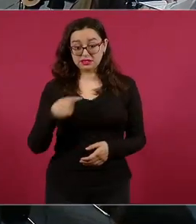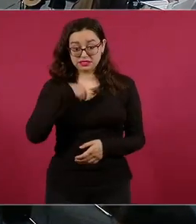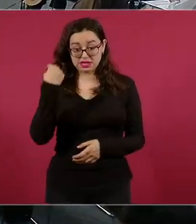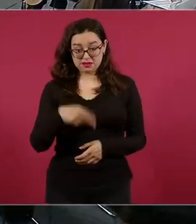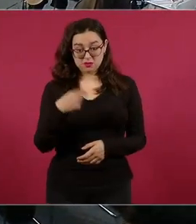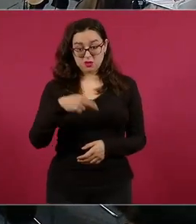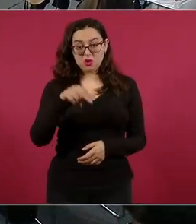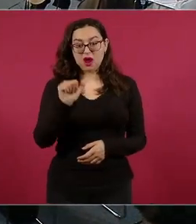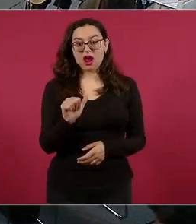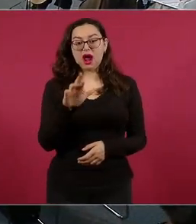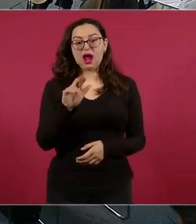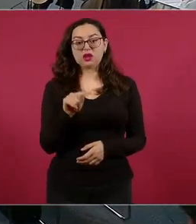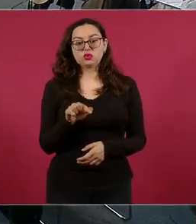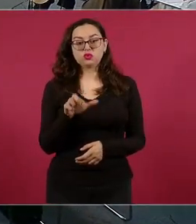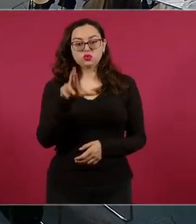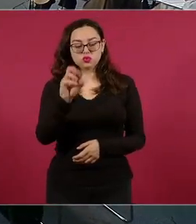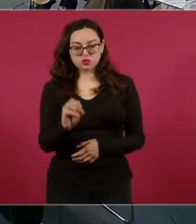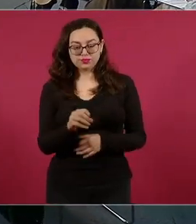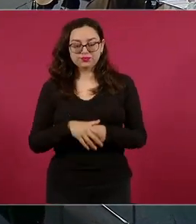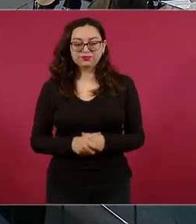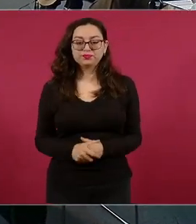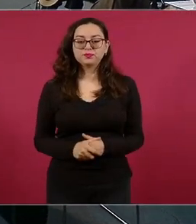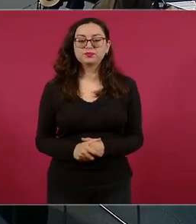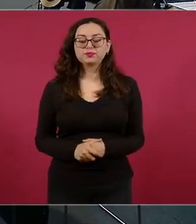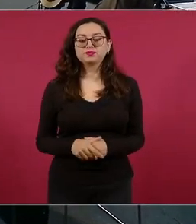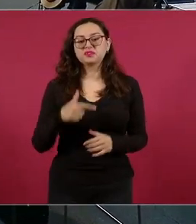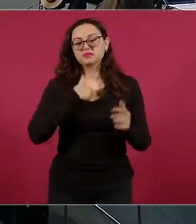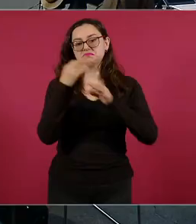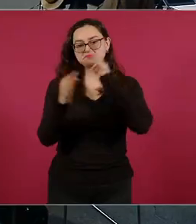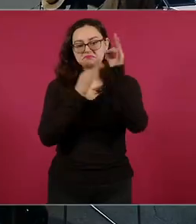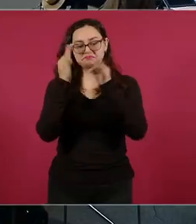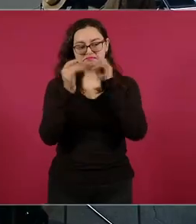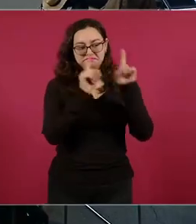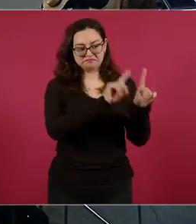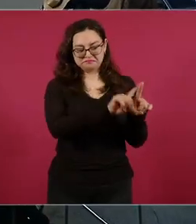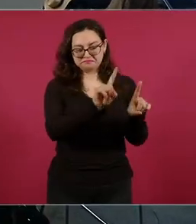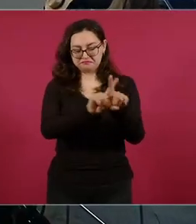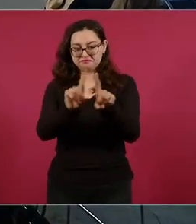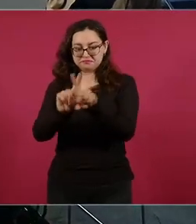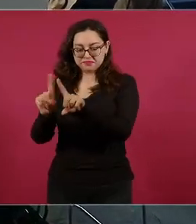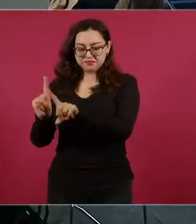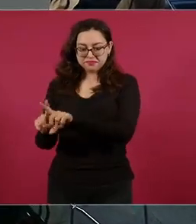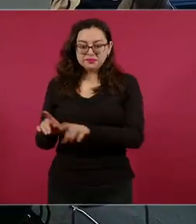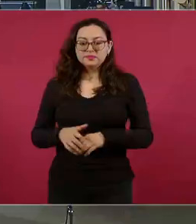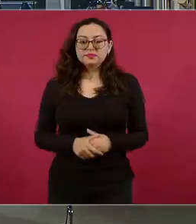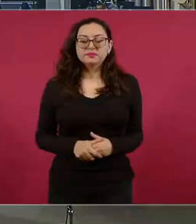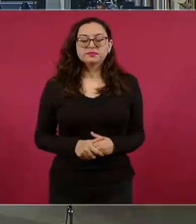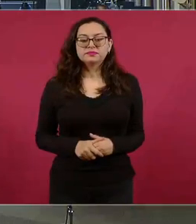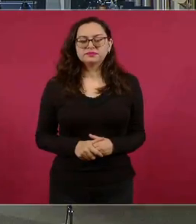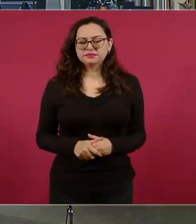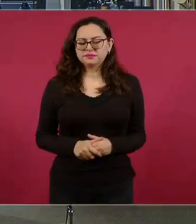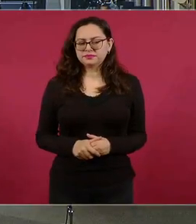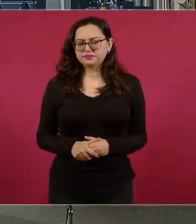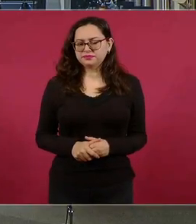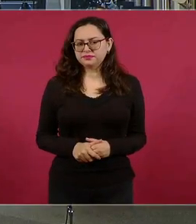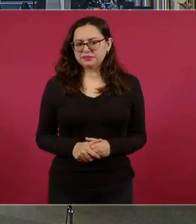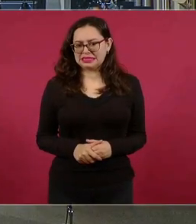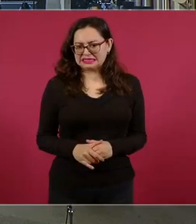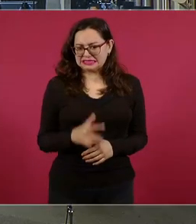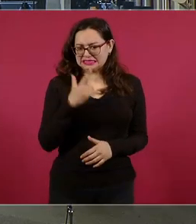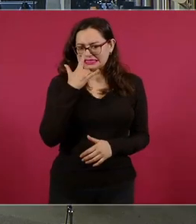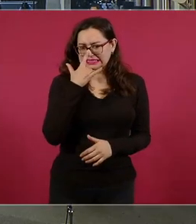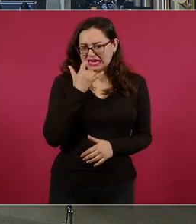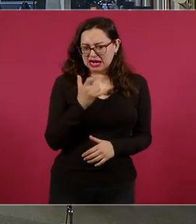Florida. Llama la atención que el subsecretario haya hecho un llamado al Poder